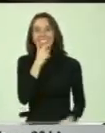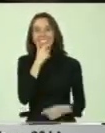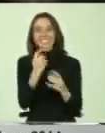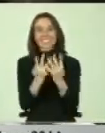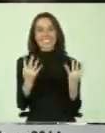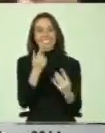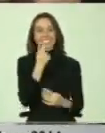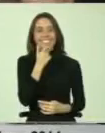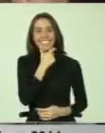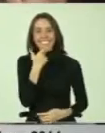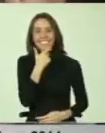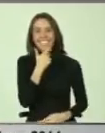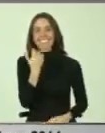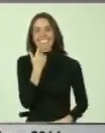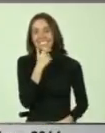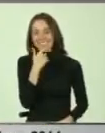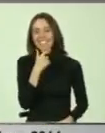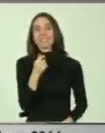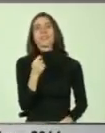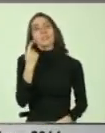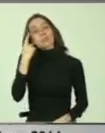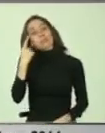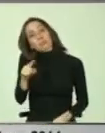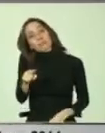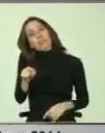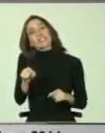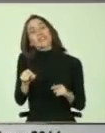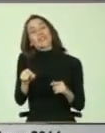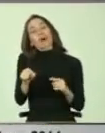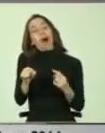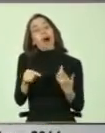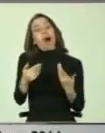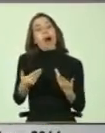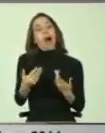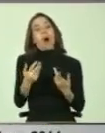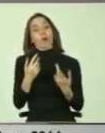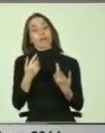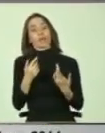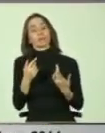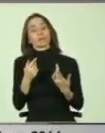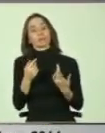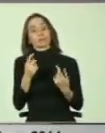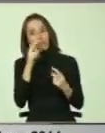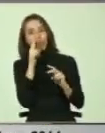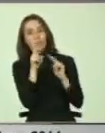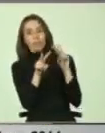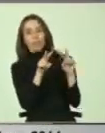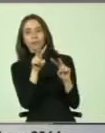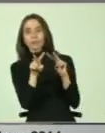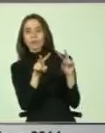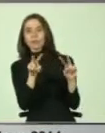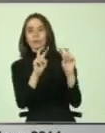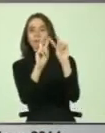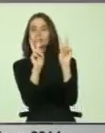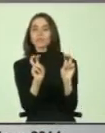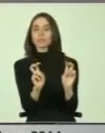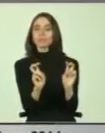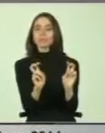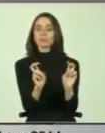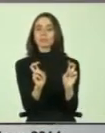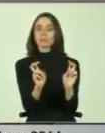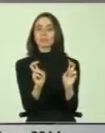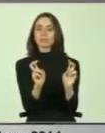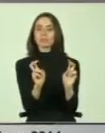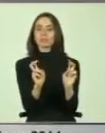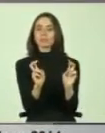Pero estamos visualizando este tema a partir de